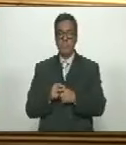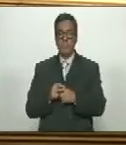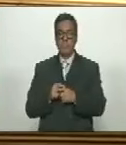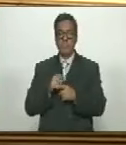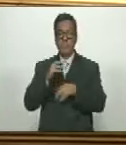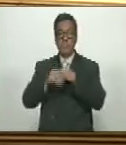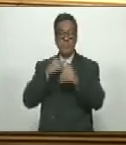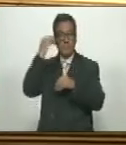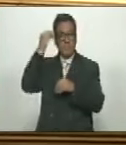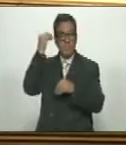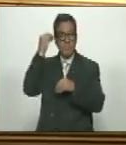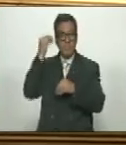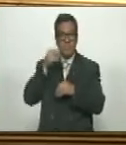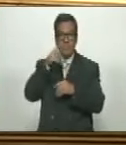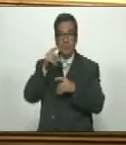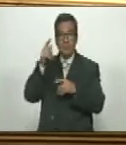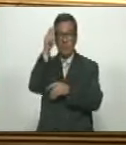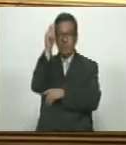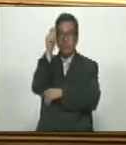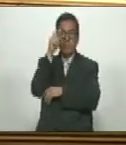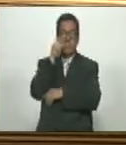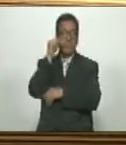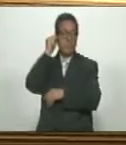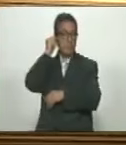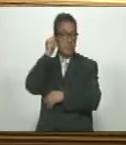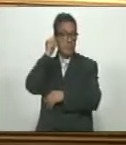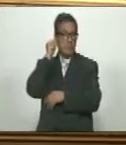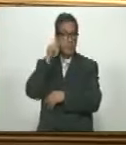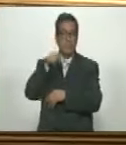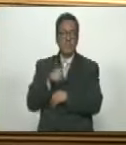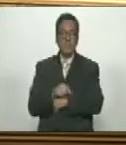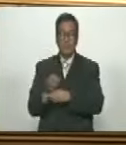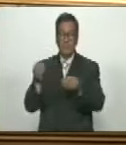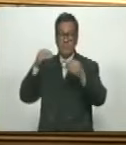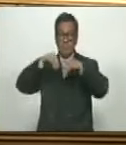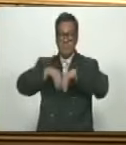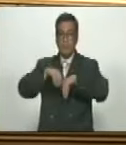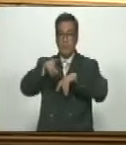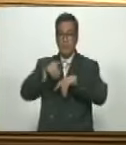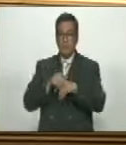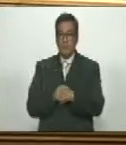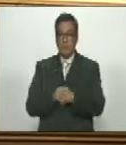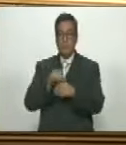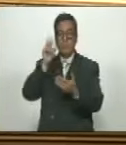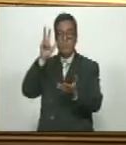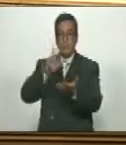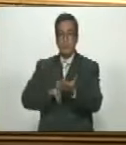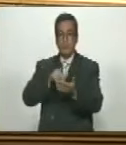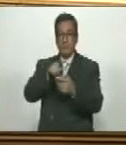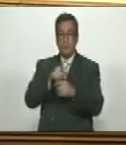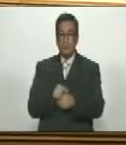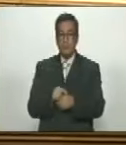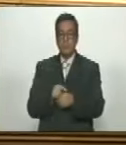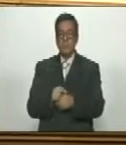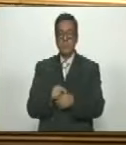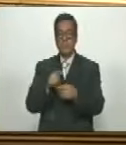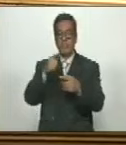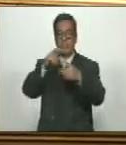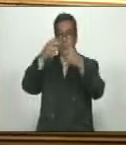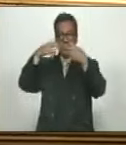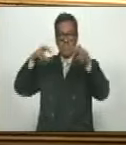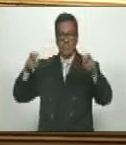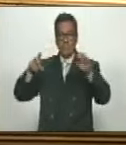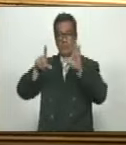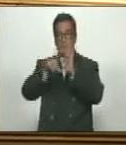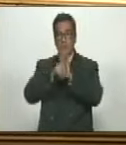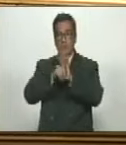en consideración las honorables diputadas y los honorables diputados que de acuerdo que estén de acuerdo en aprobar la denominación de título